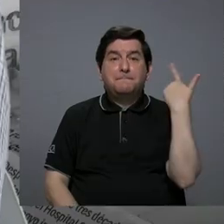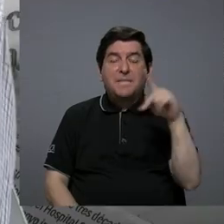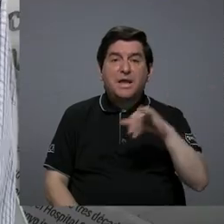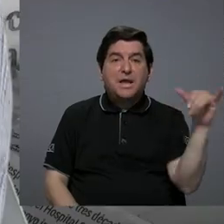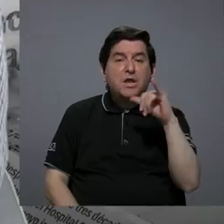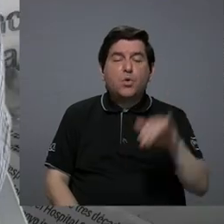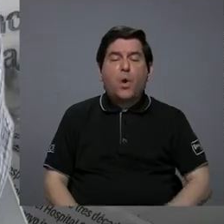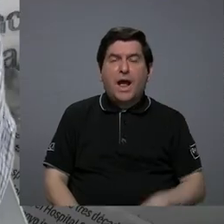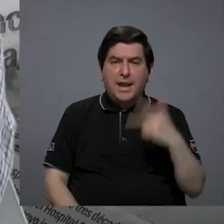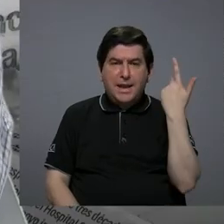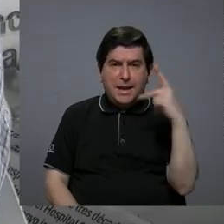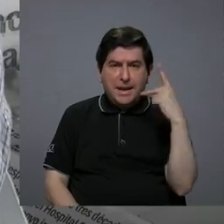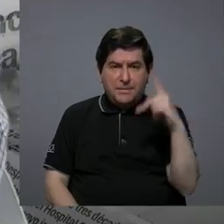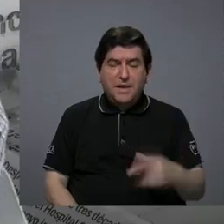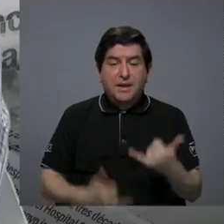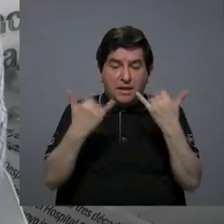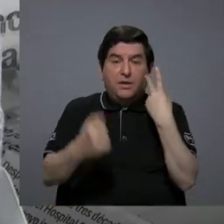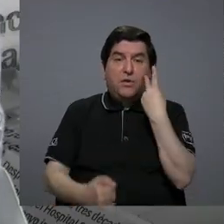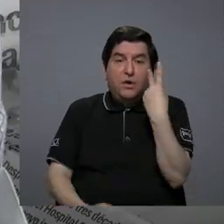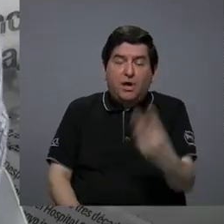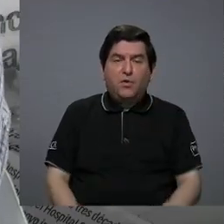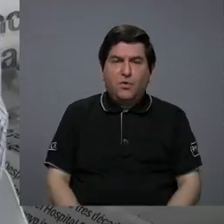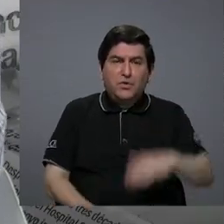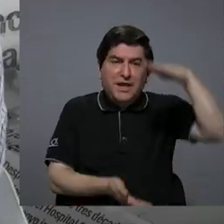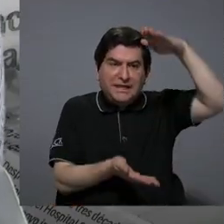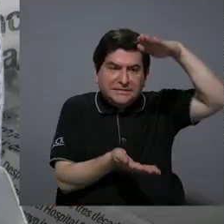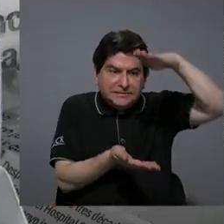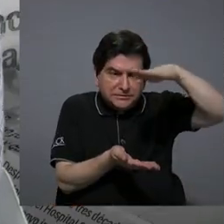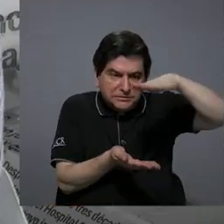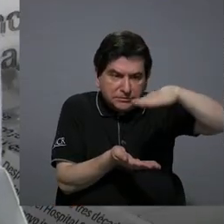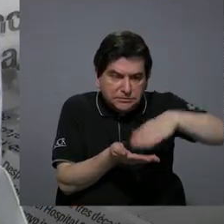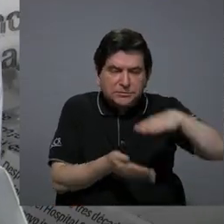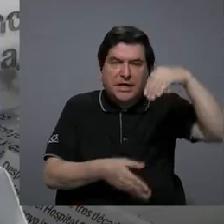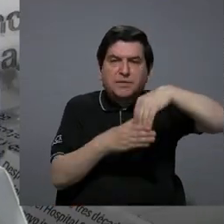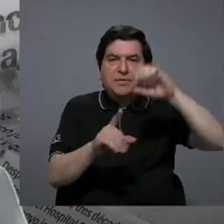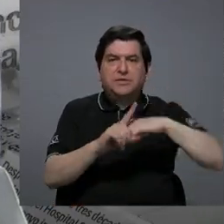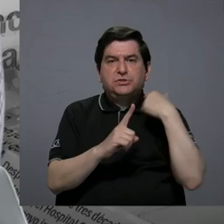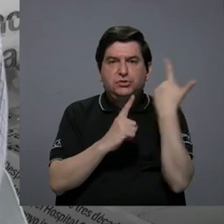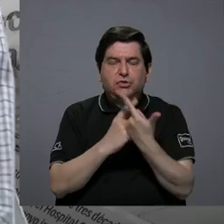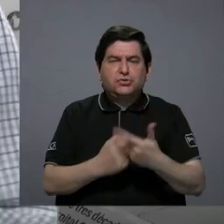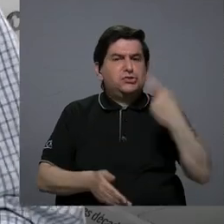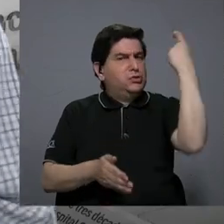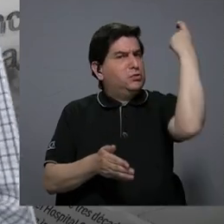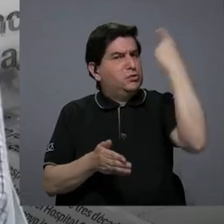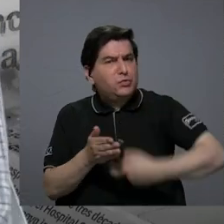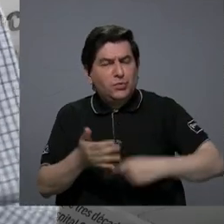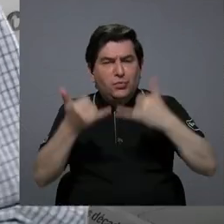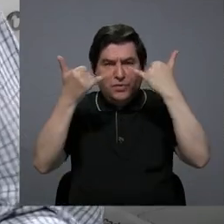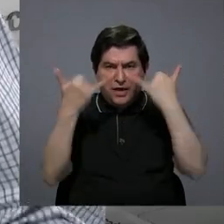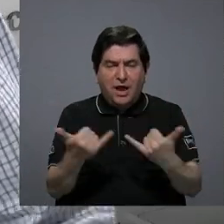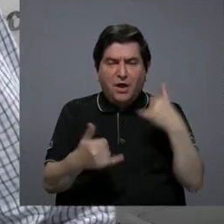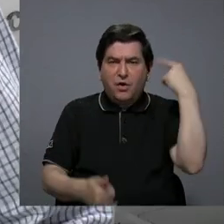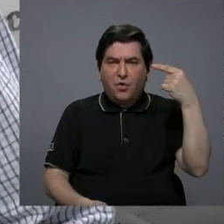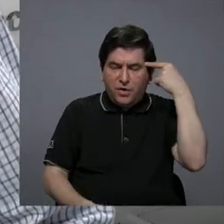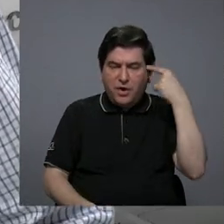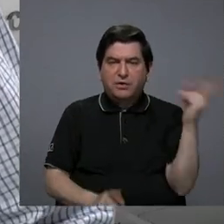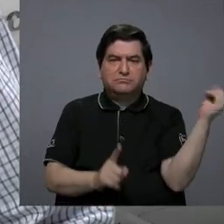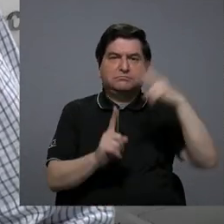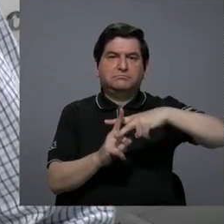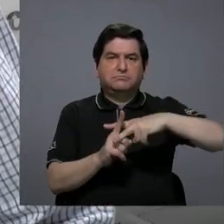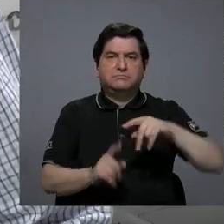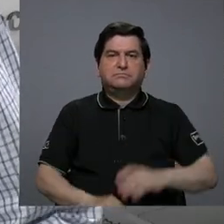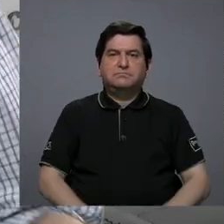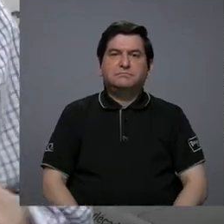también es muy arriesgado y es lo que estamos viendo ahora, una disminución de la inversión social tan drástica como la que este gobierno está operando.